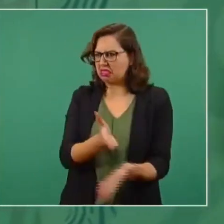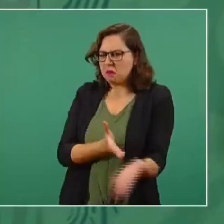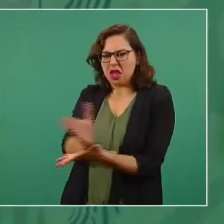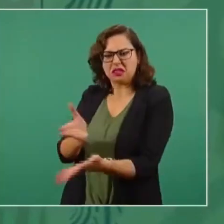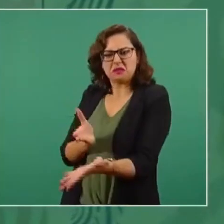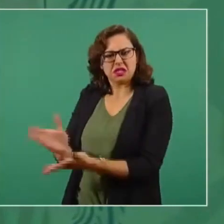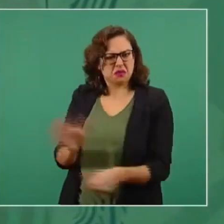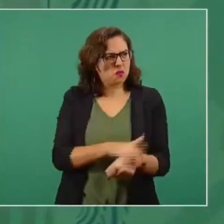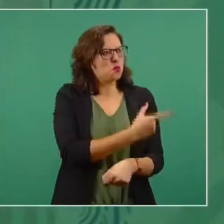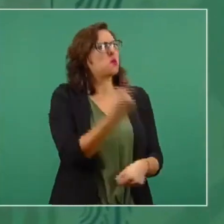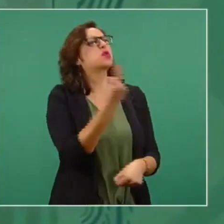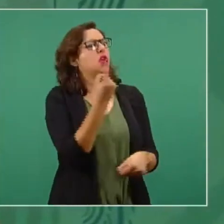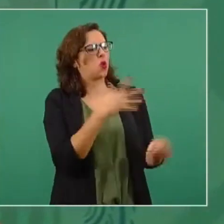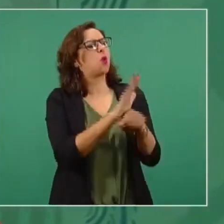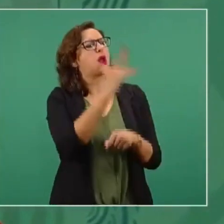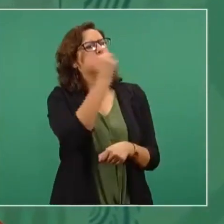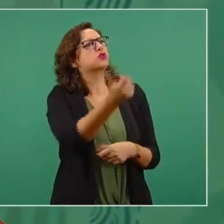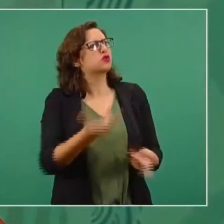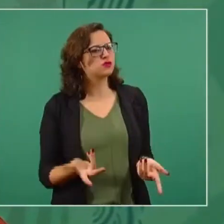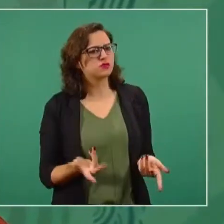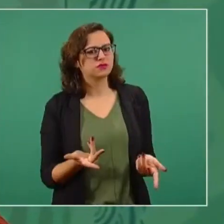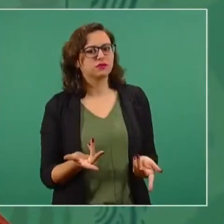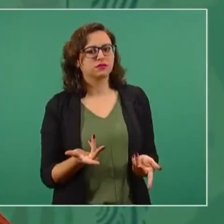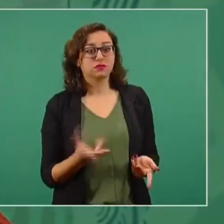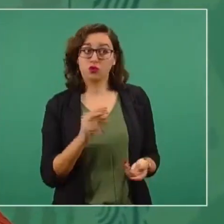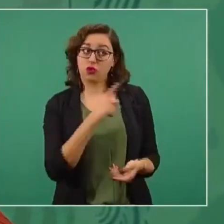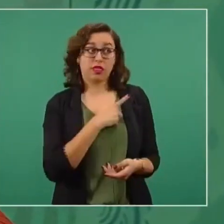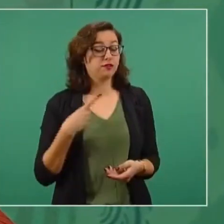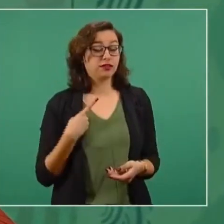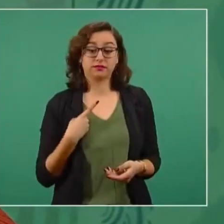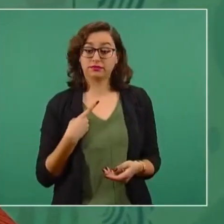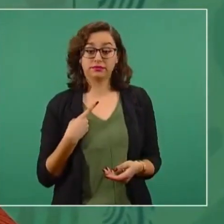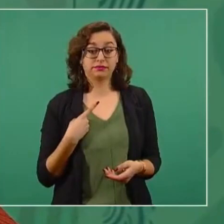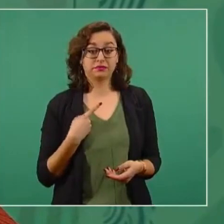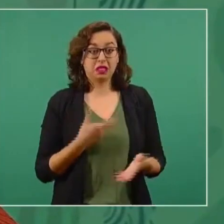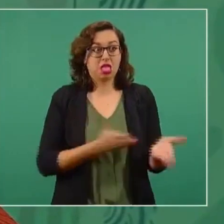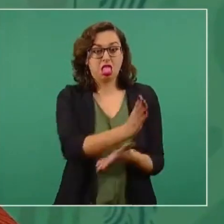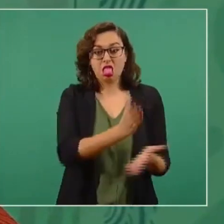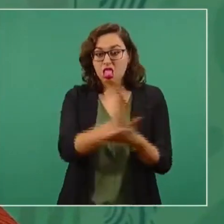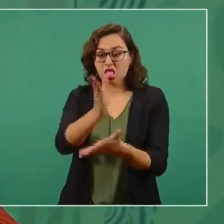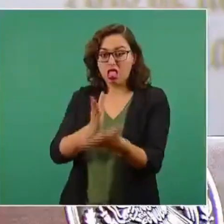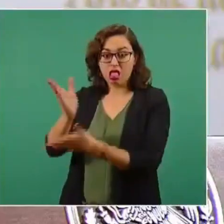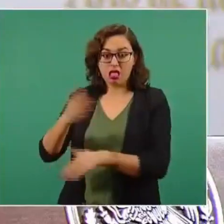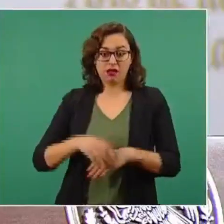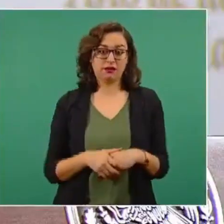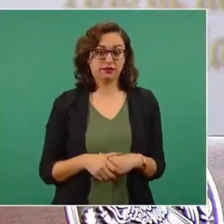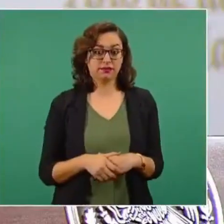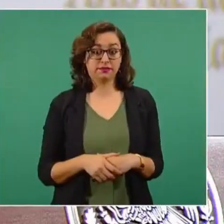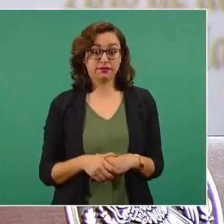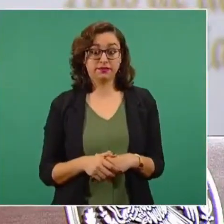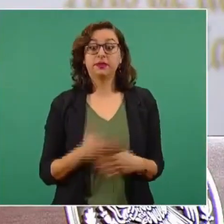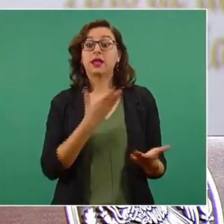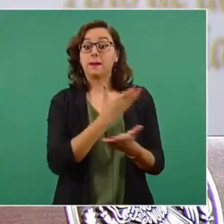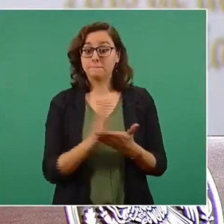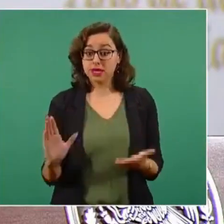en los asuntos internos de otro país, eso es injerencismo. Además,